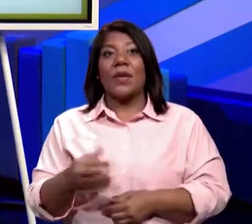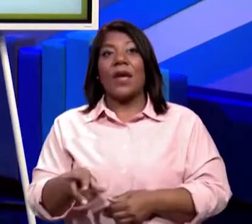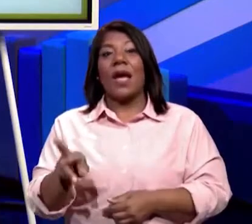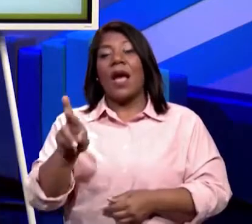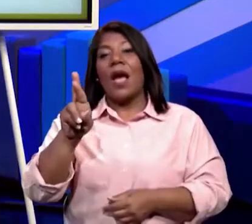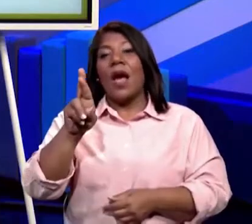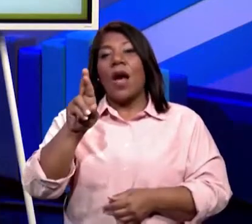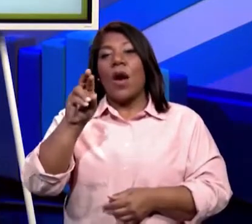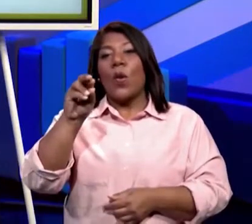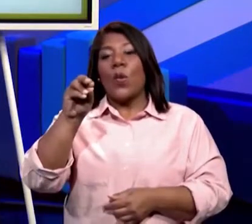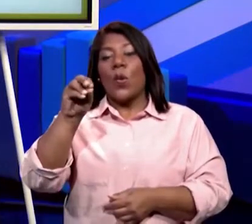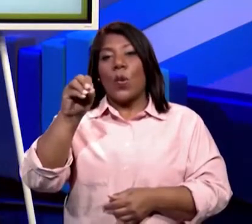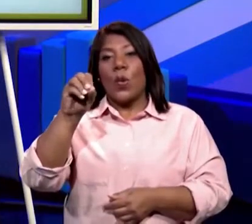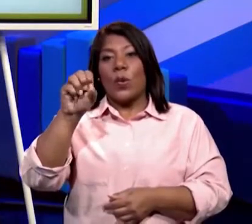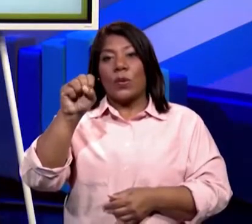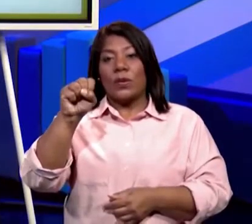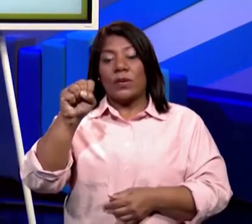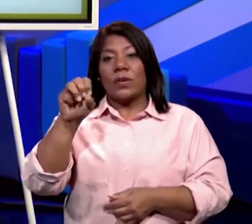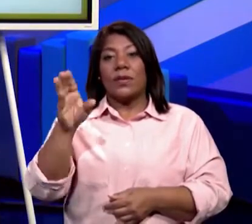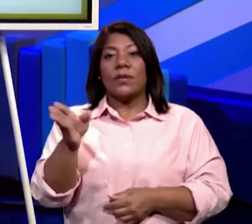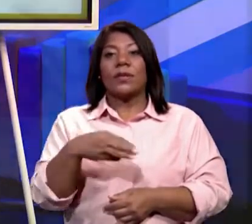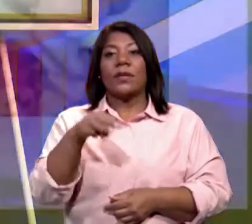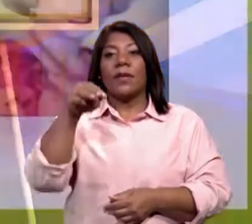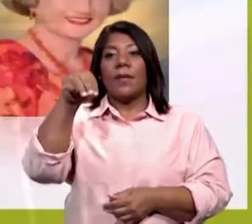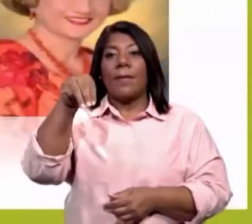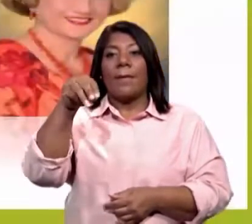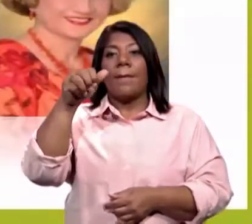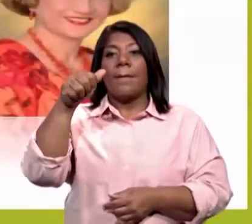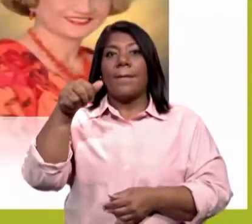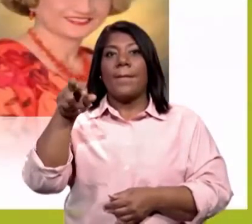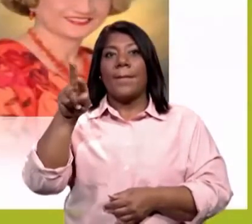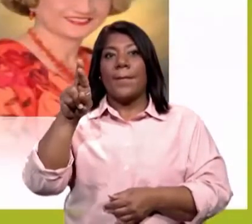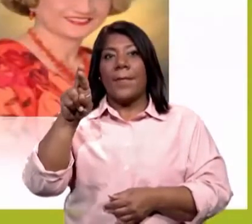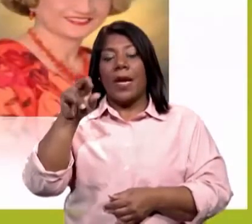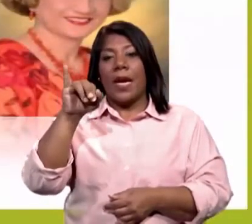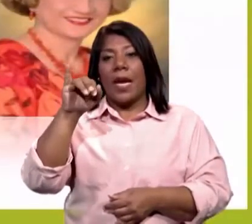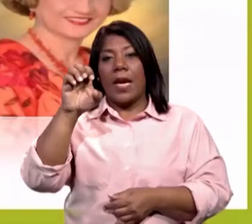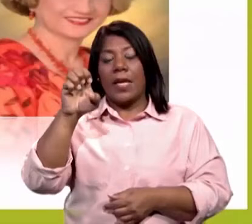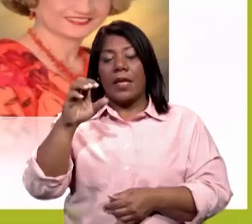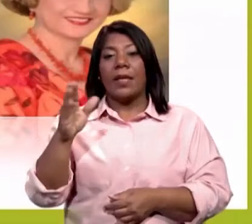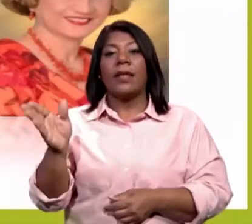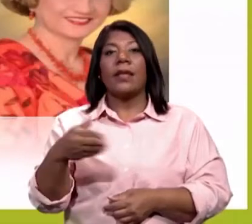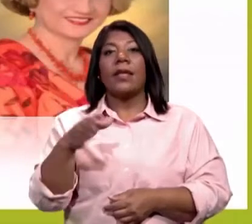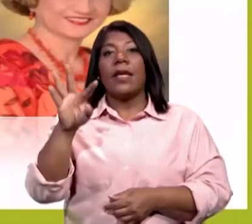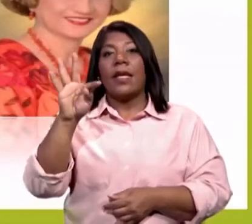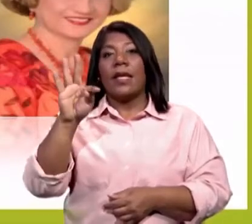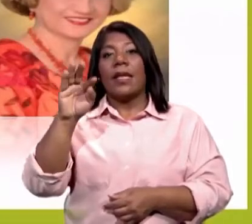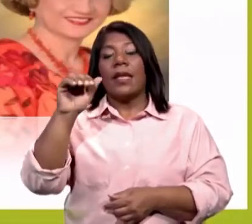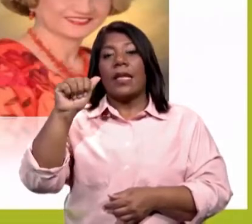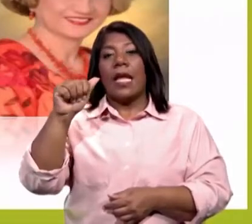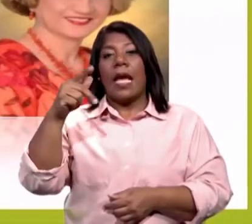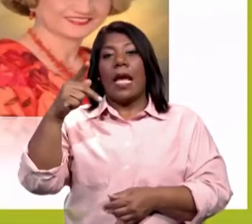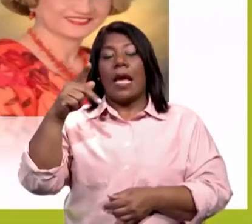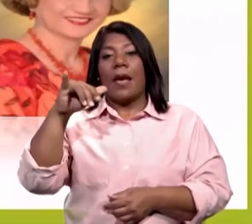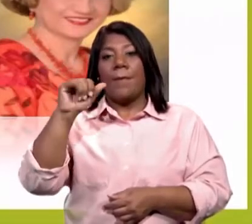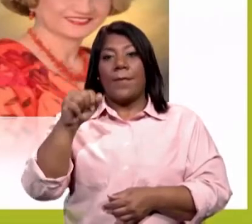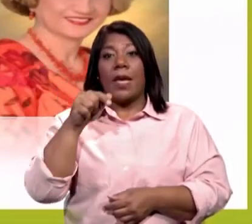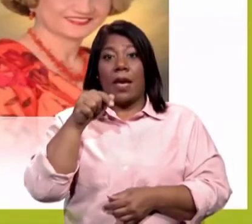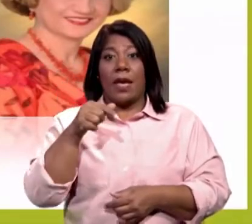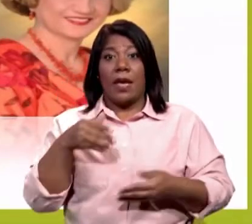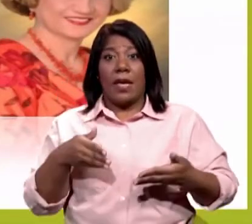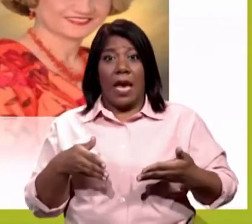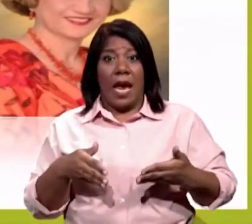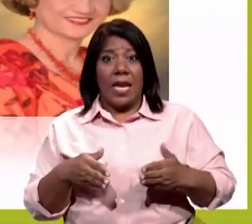Rosemary Tapia. Sí, Rosemary Tapia nació en Panamá. Es una